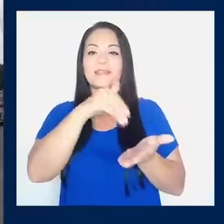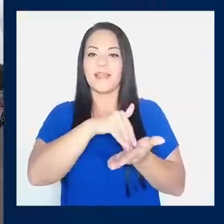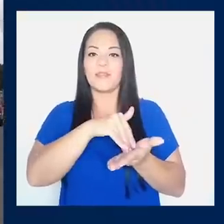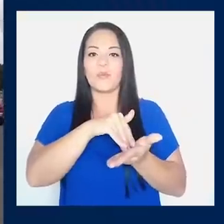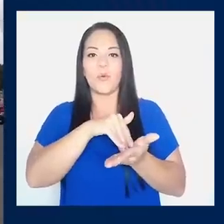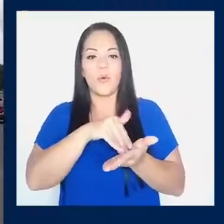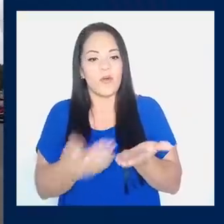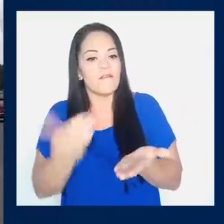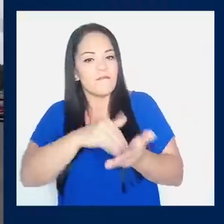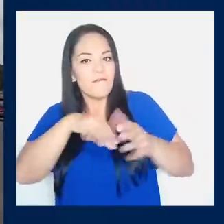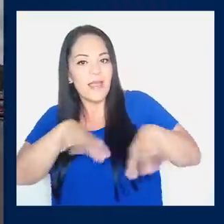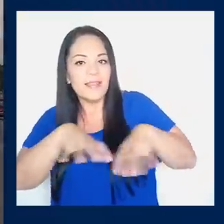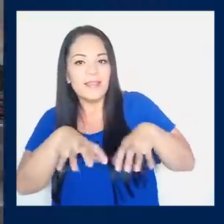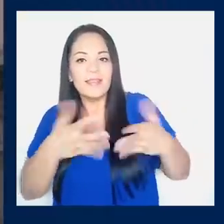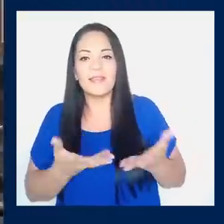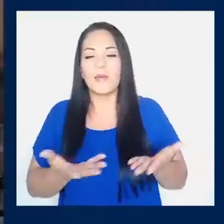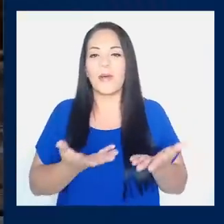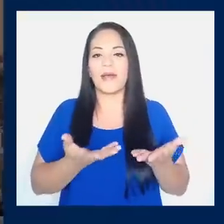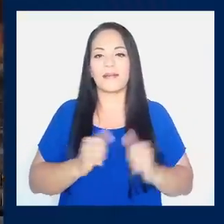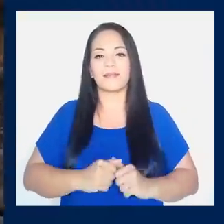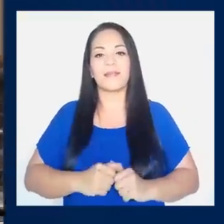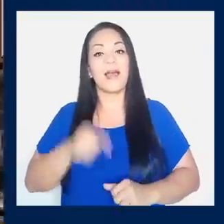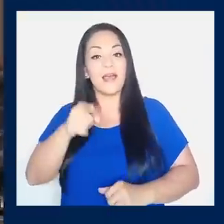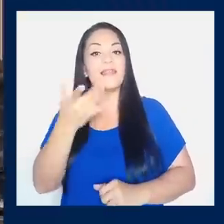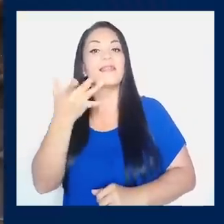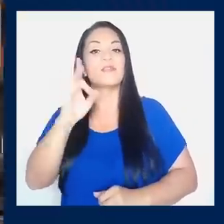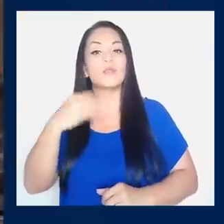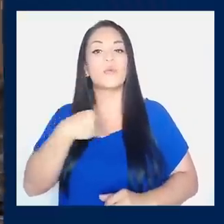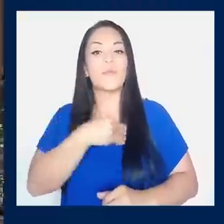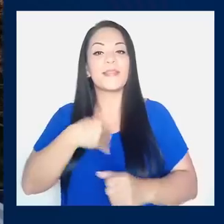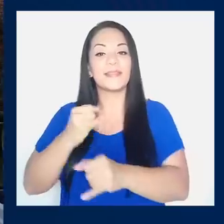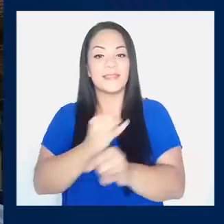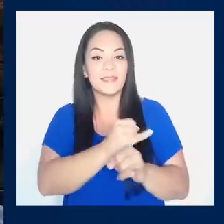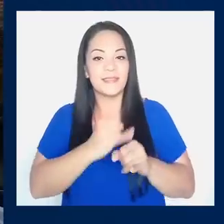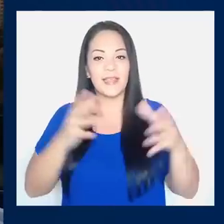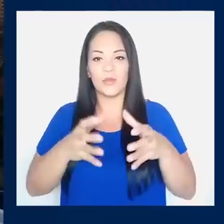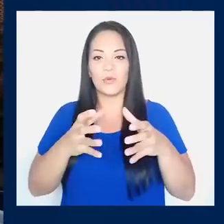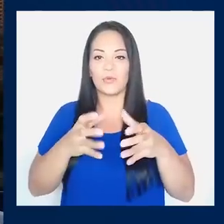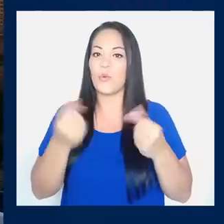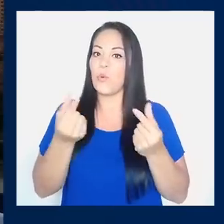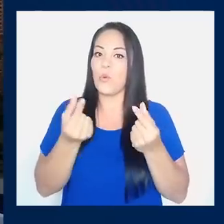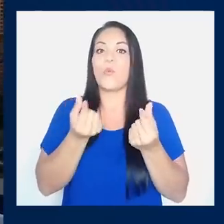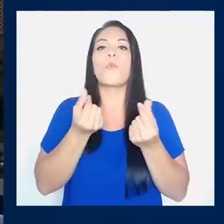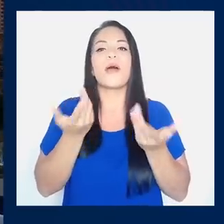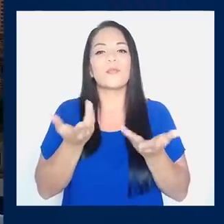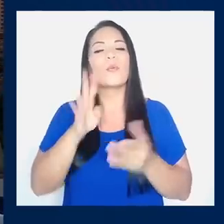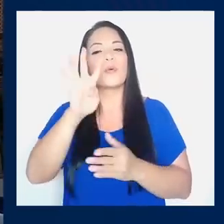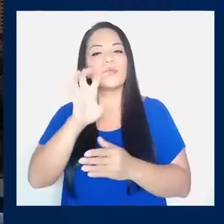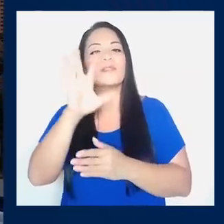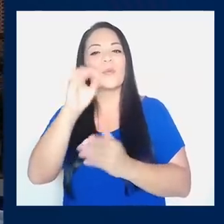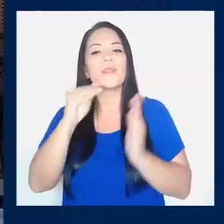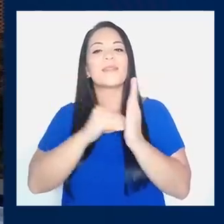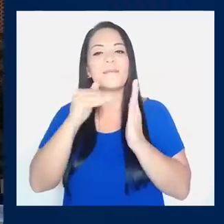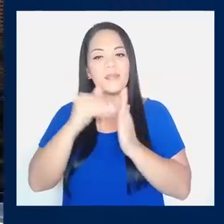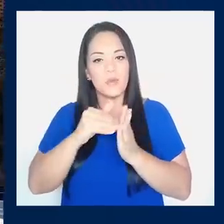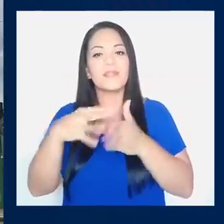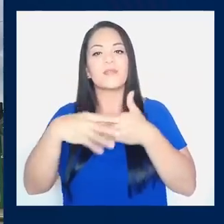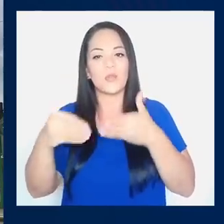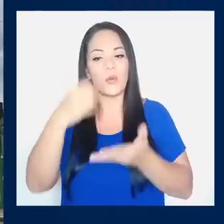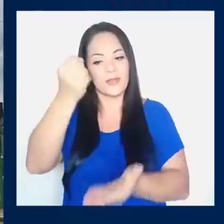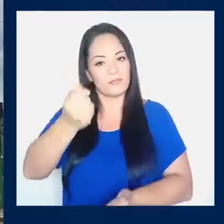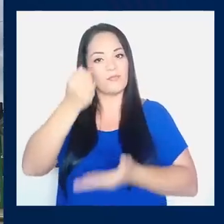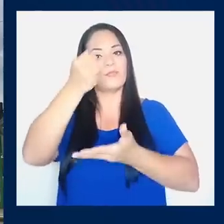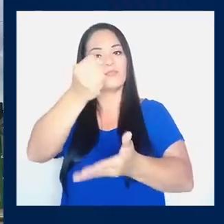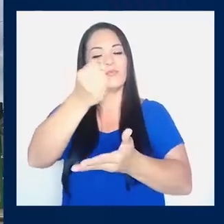José, que va a alojar 18 ministerios, una inversión histórica de 450 millones